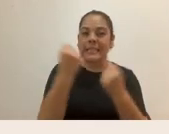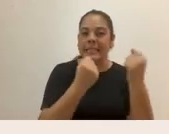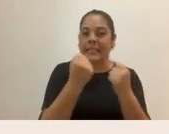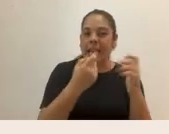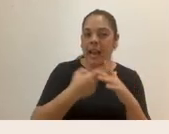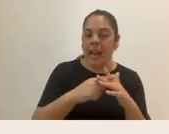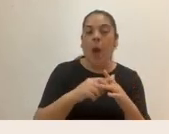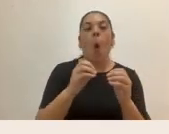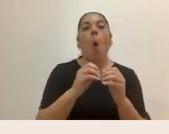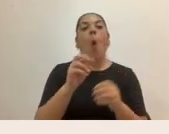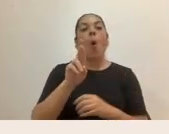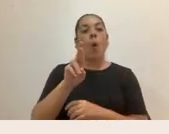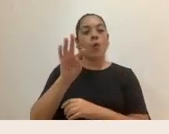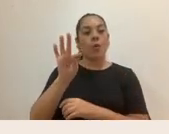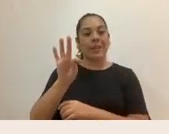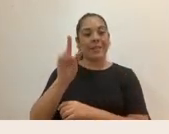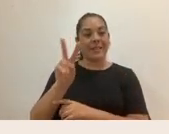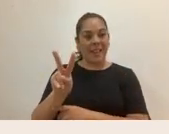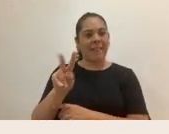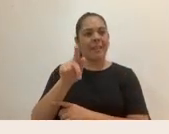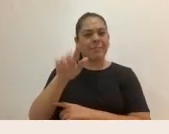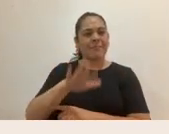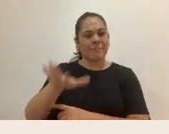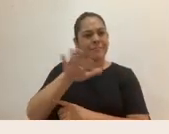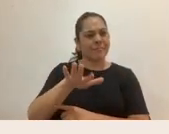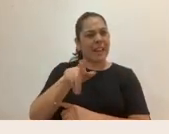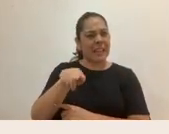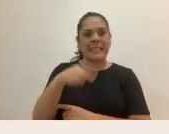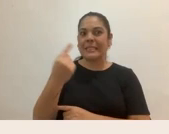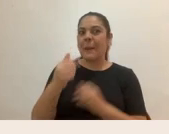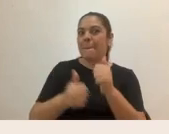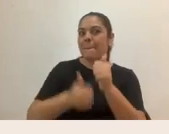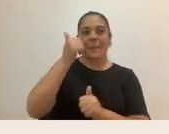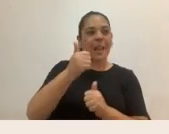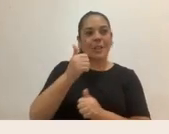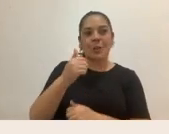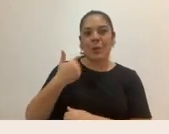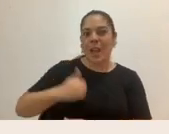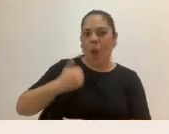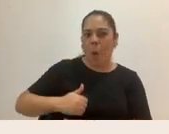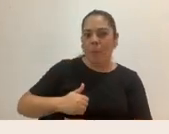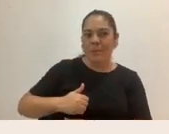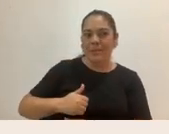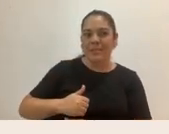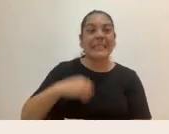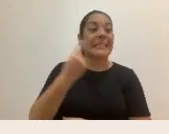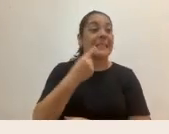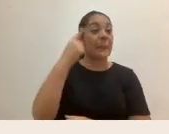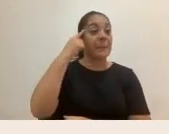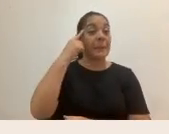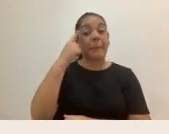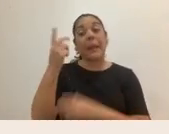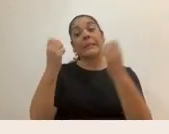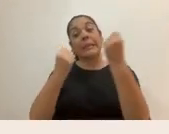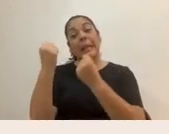Riteve es un espacio absolutamente masculinizado. ¿Y por qué es masculinizado? Porque se piensa que el tema de los carros, que el